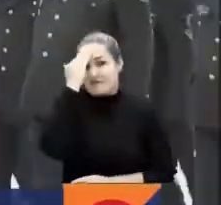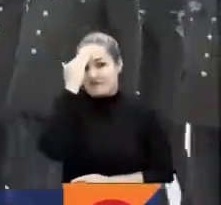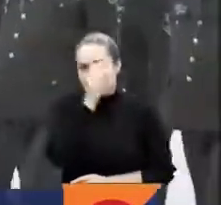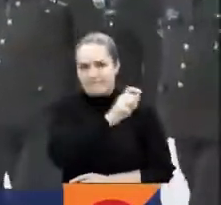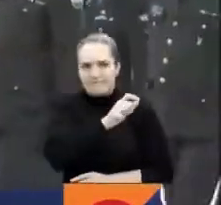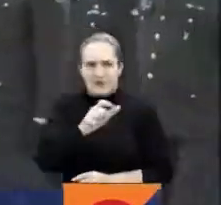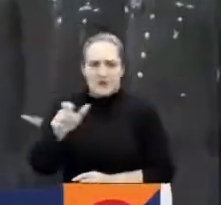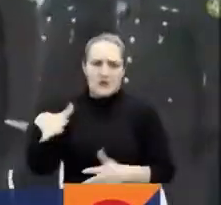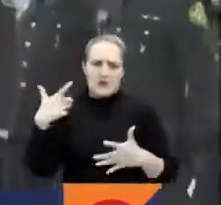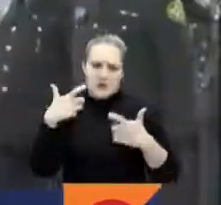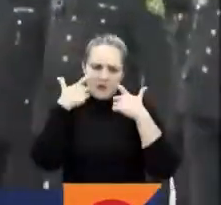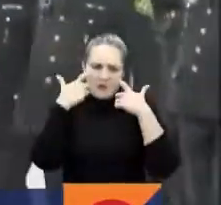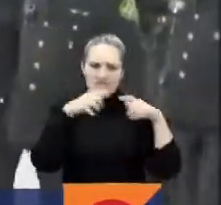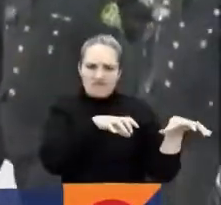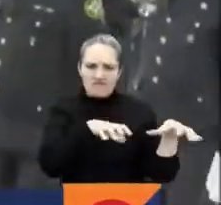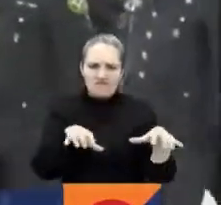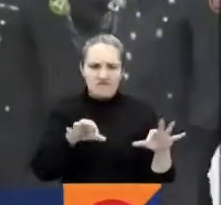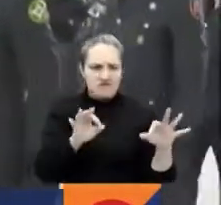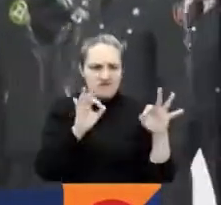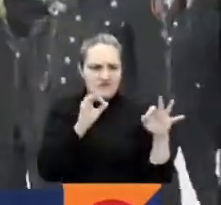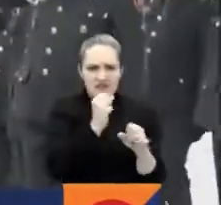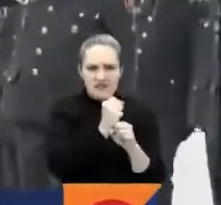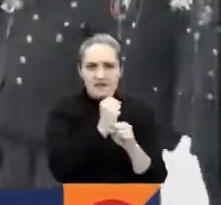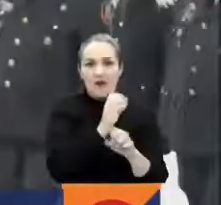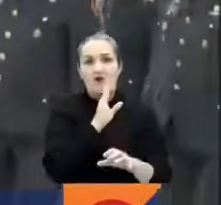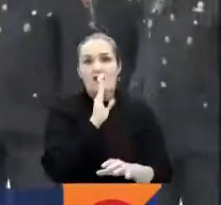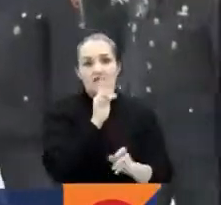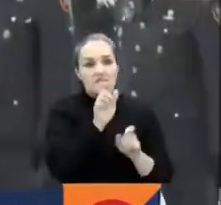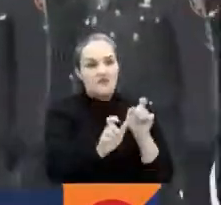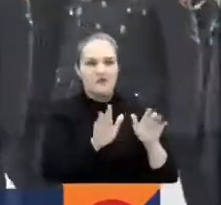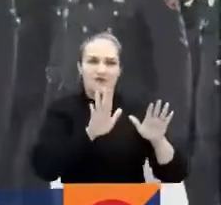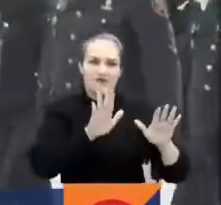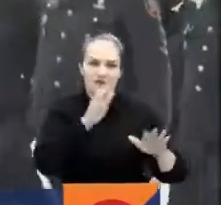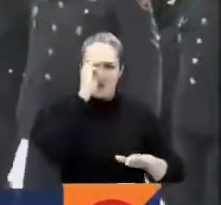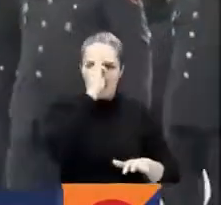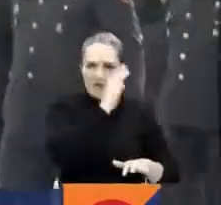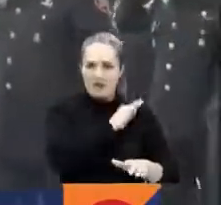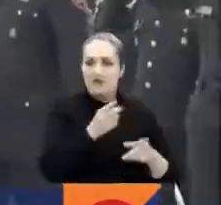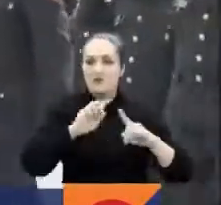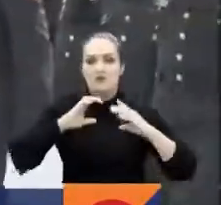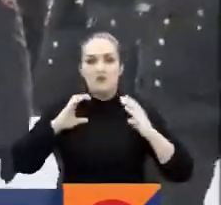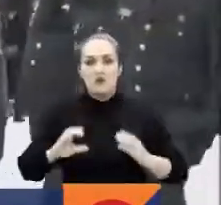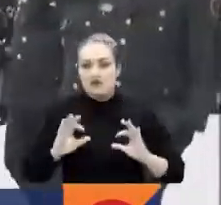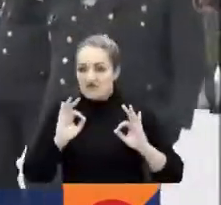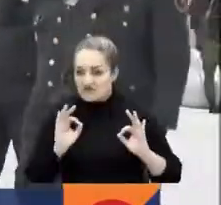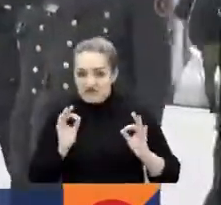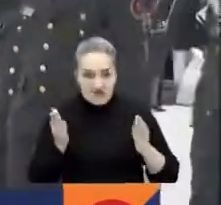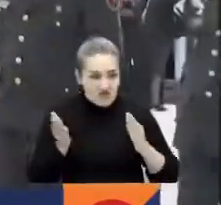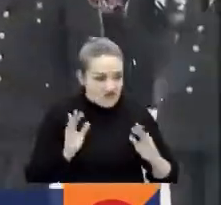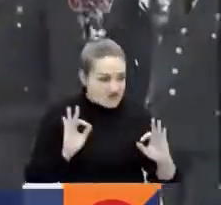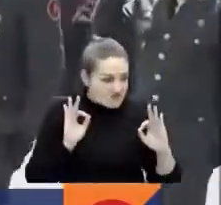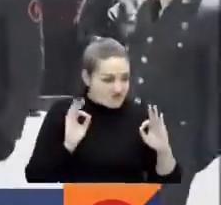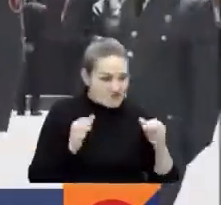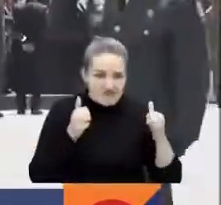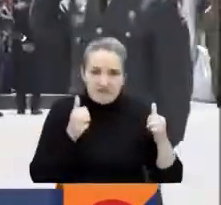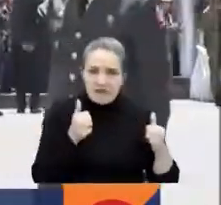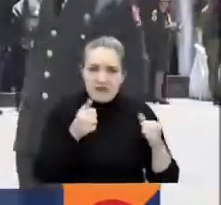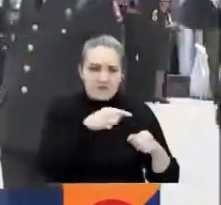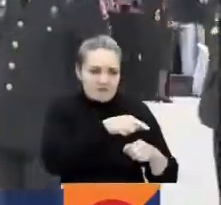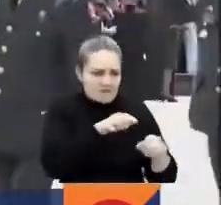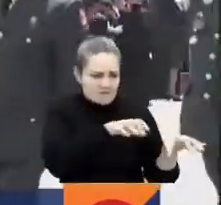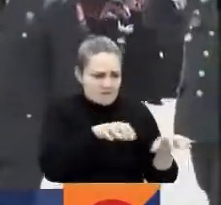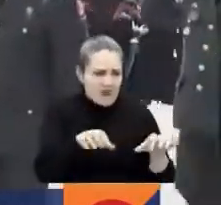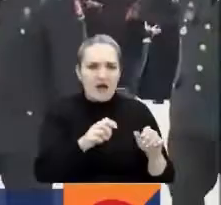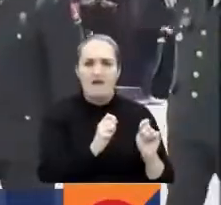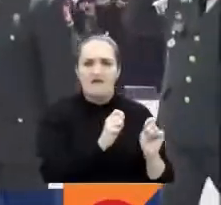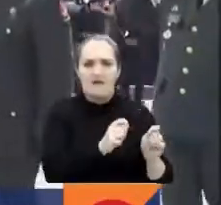y también a ciudadanos por su servicio al país. Posteriormente, sí, inició el desfile después de dos años de pausa